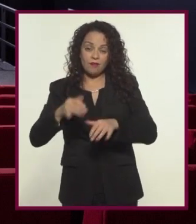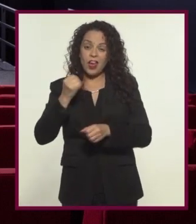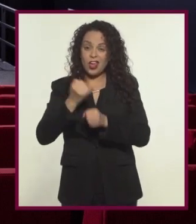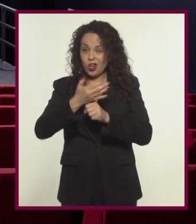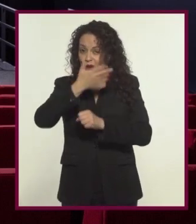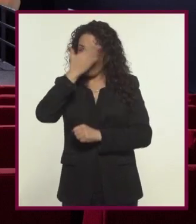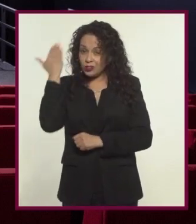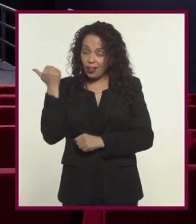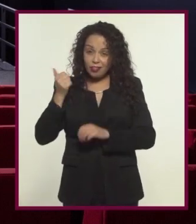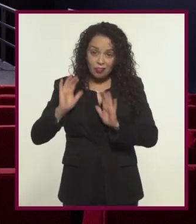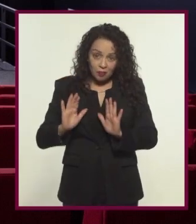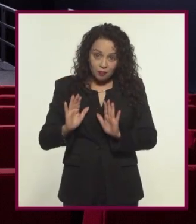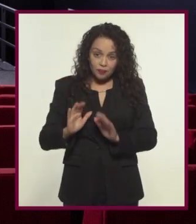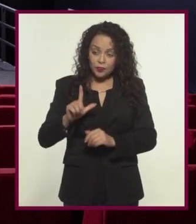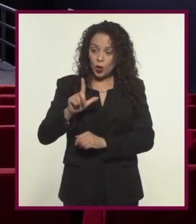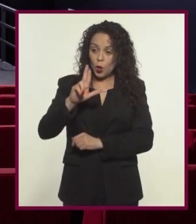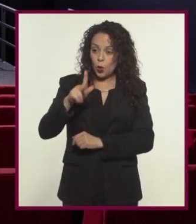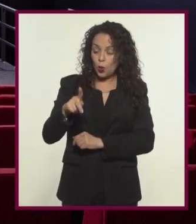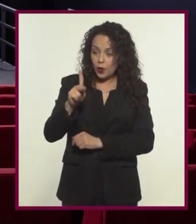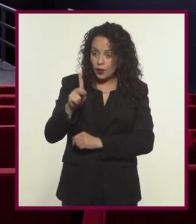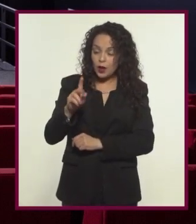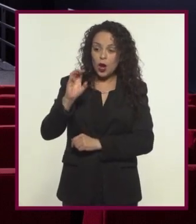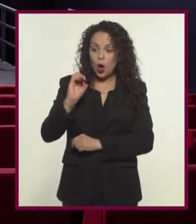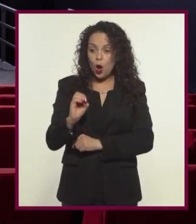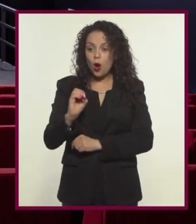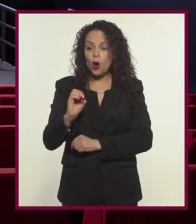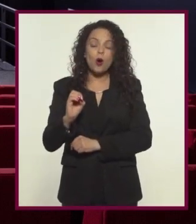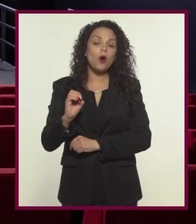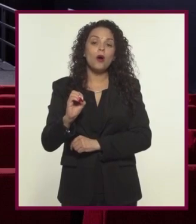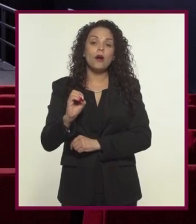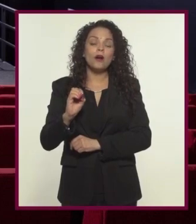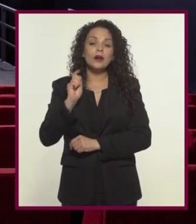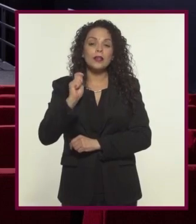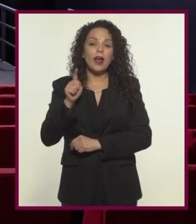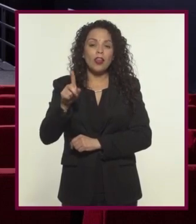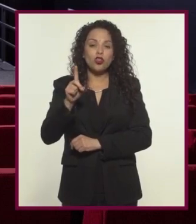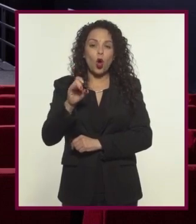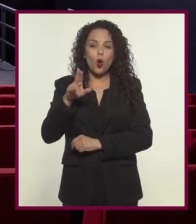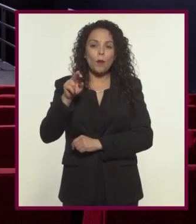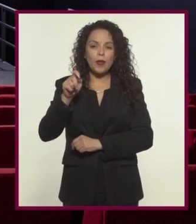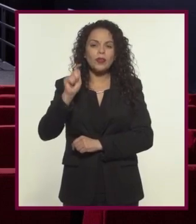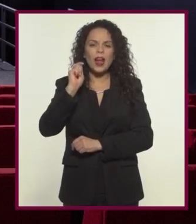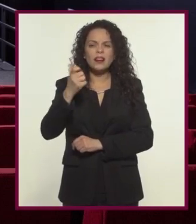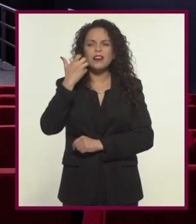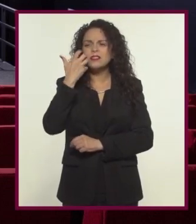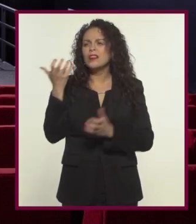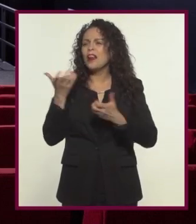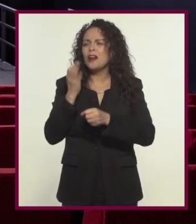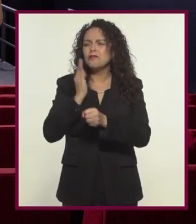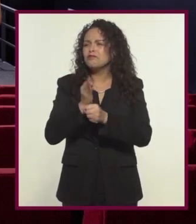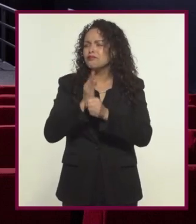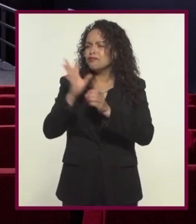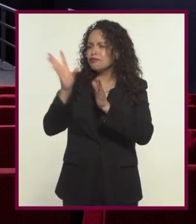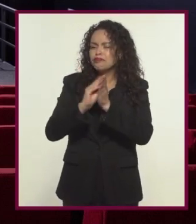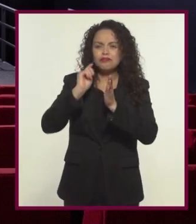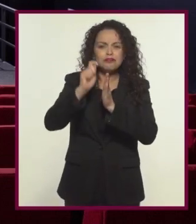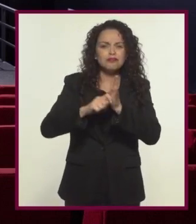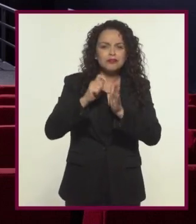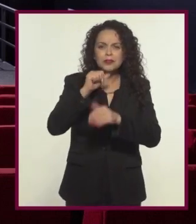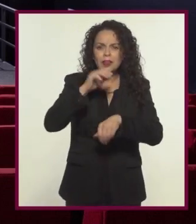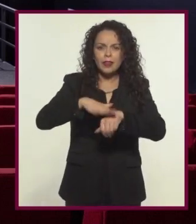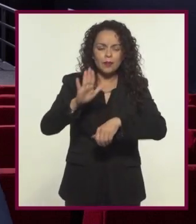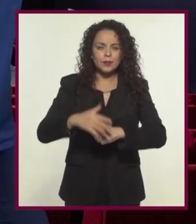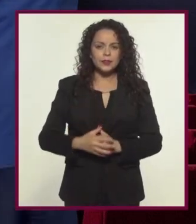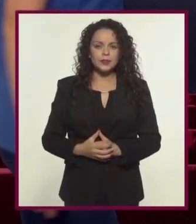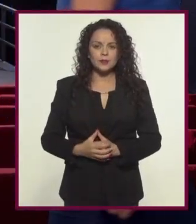parodia puede ser más inocente o sea que el look o la apariencia documental busca solamente producir un efecto cómico